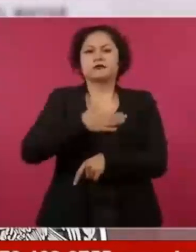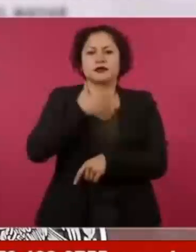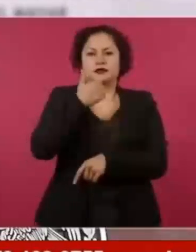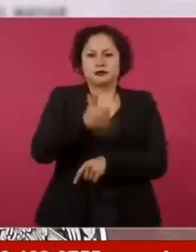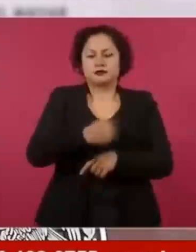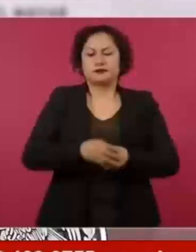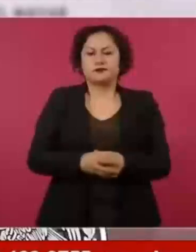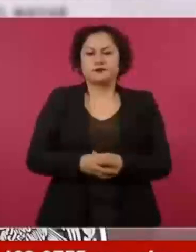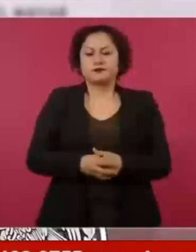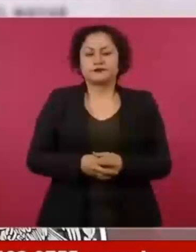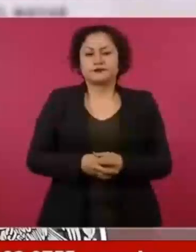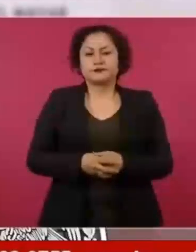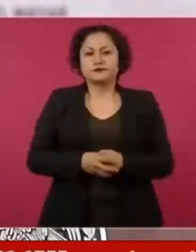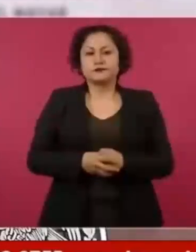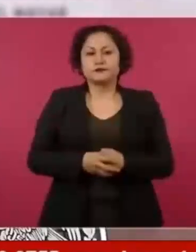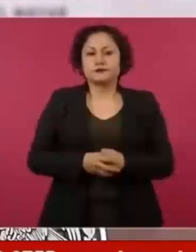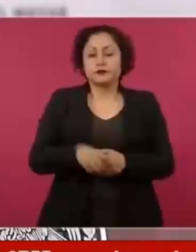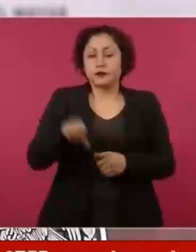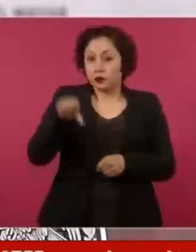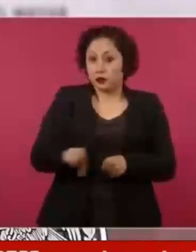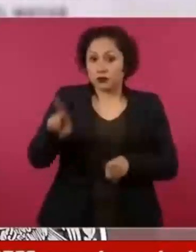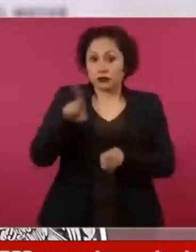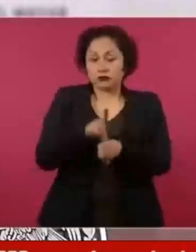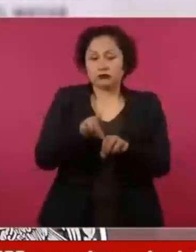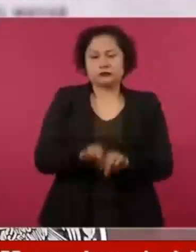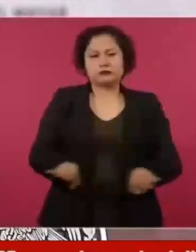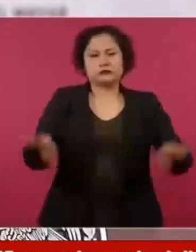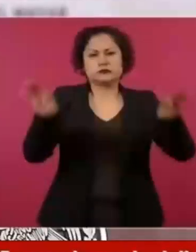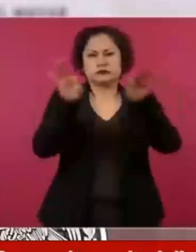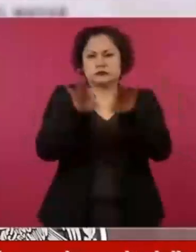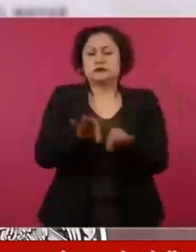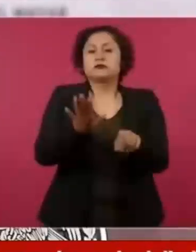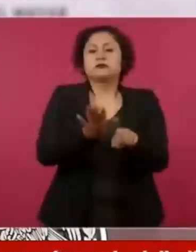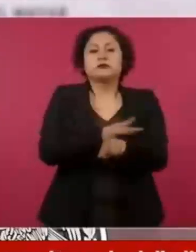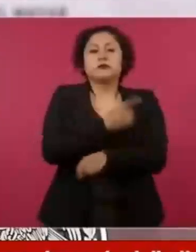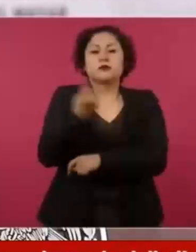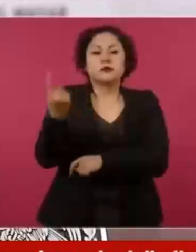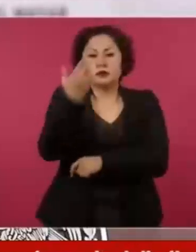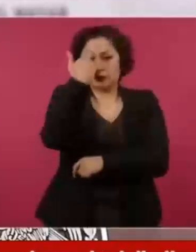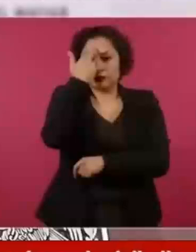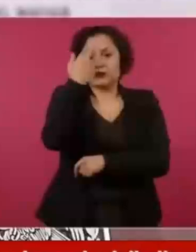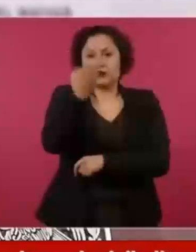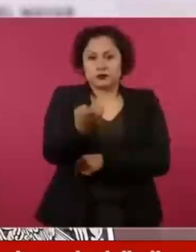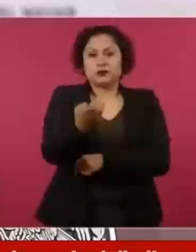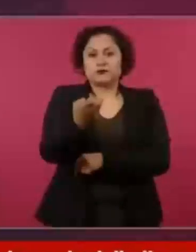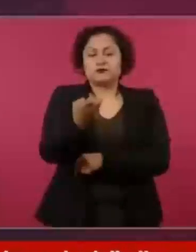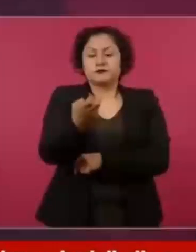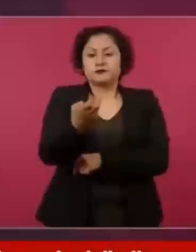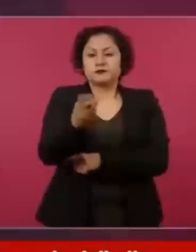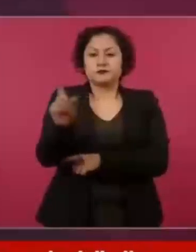de este programa, así lo dio a conocer el día de ayer Soe Robledo. El anuncio lo hizo en la conferencia de prensa,